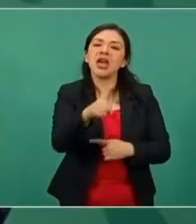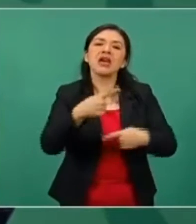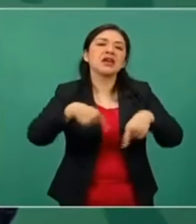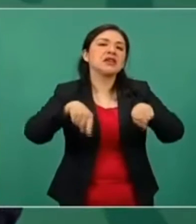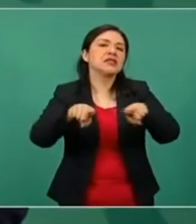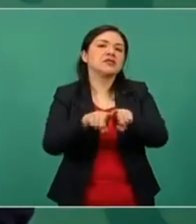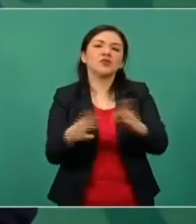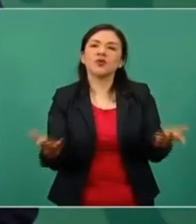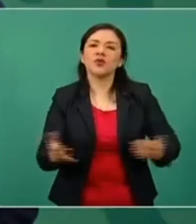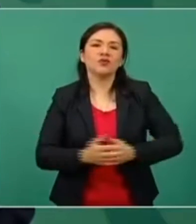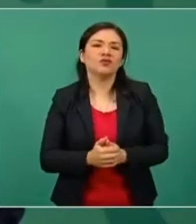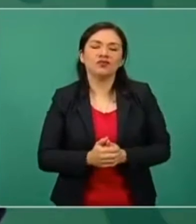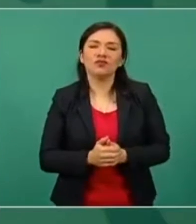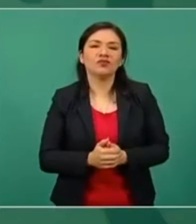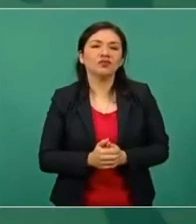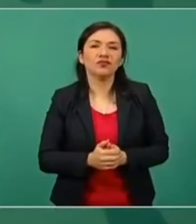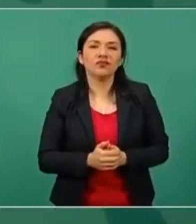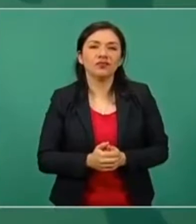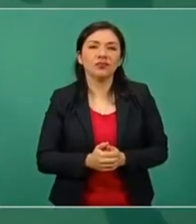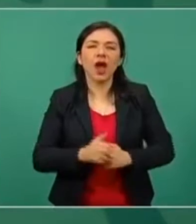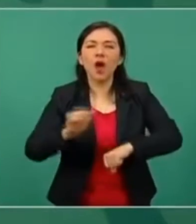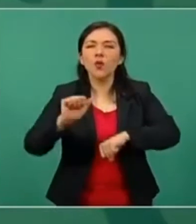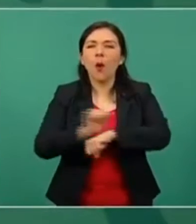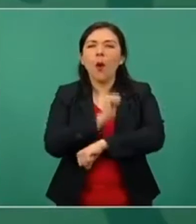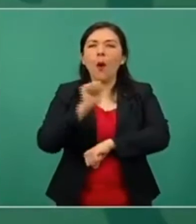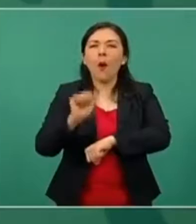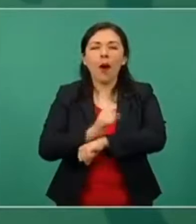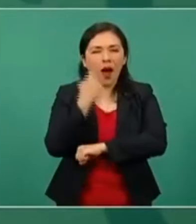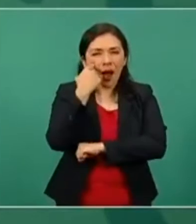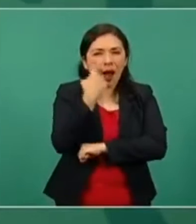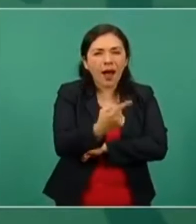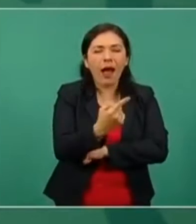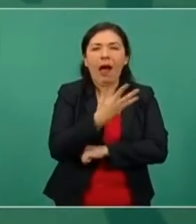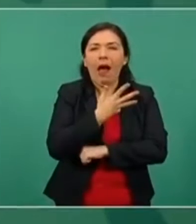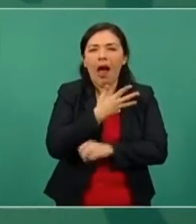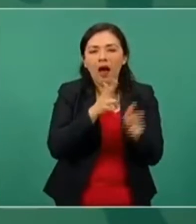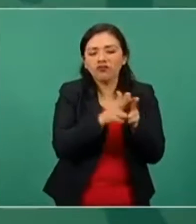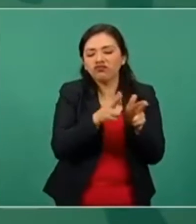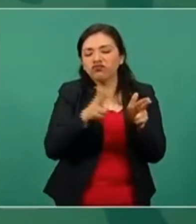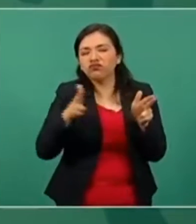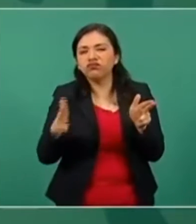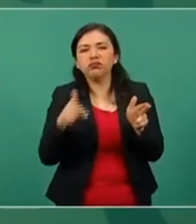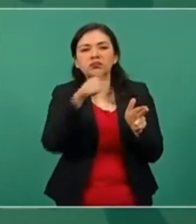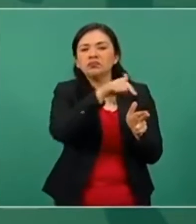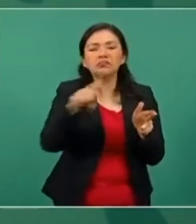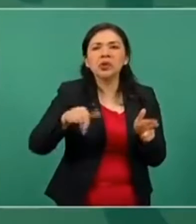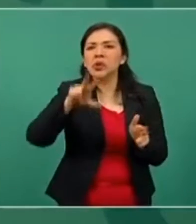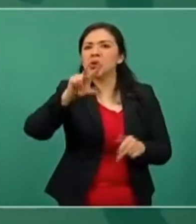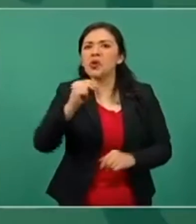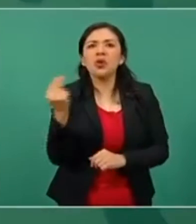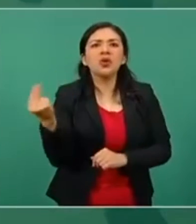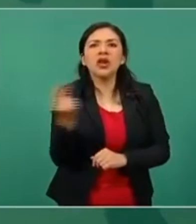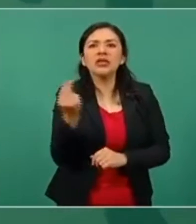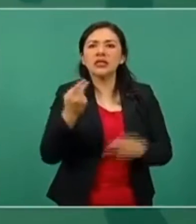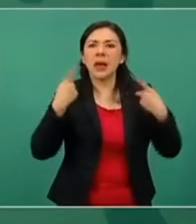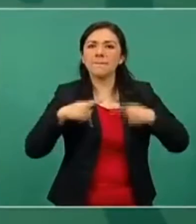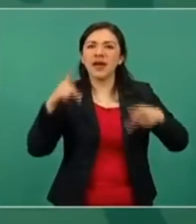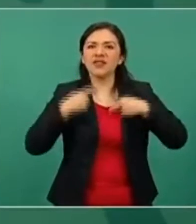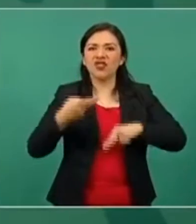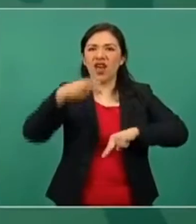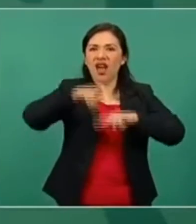los carros que no requieren conductor,